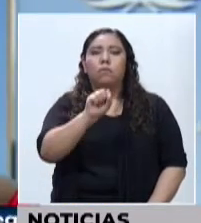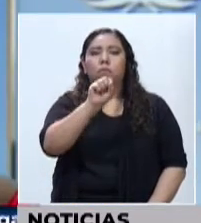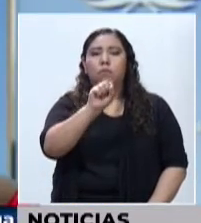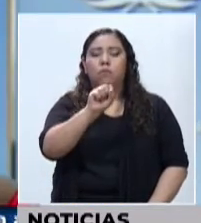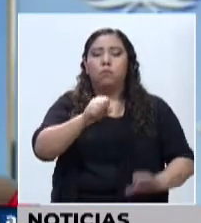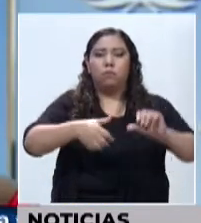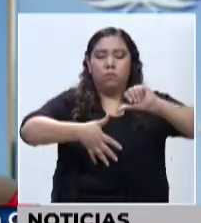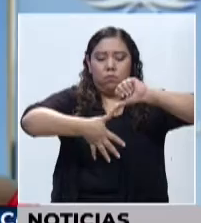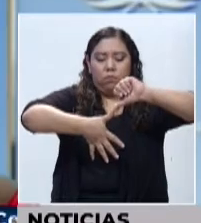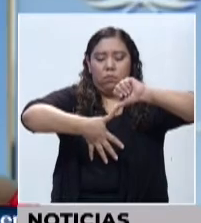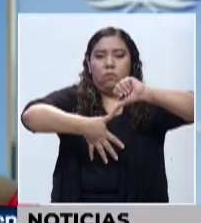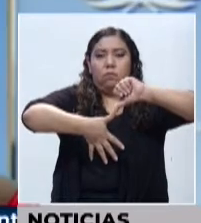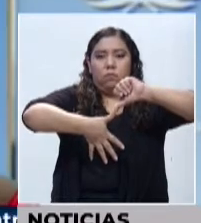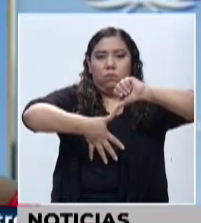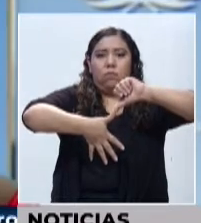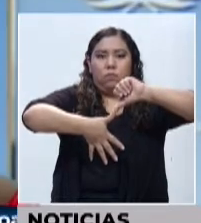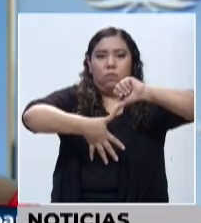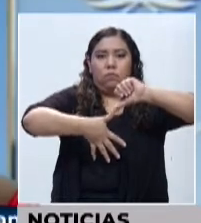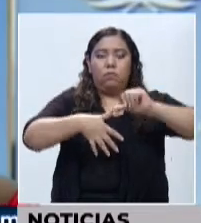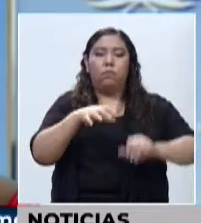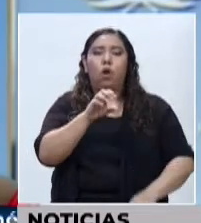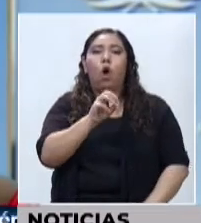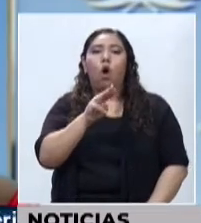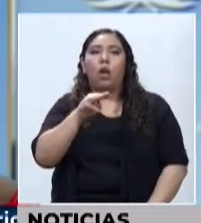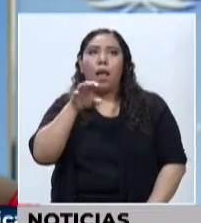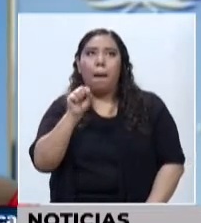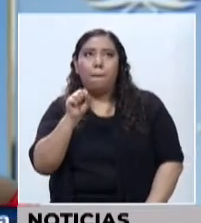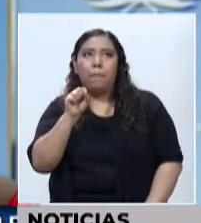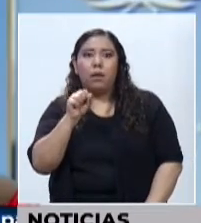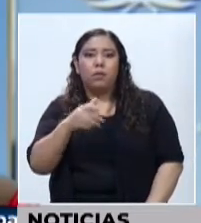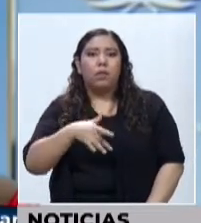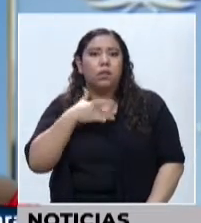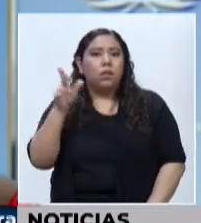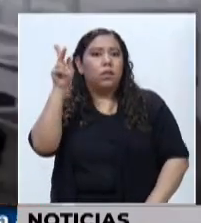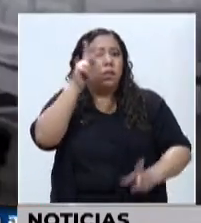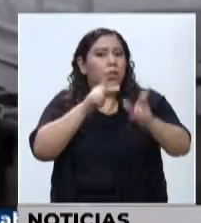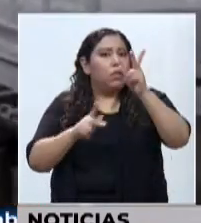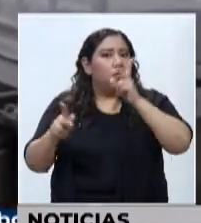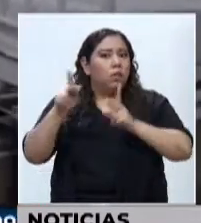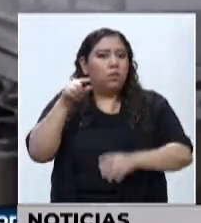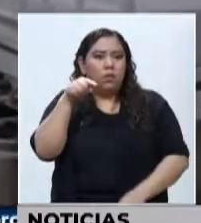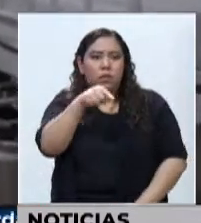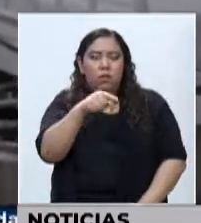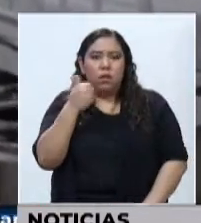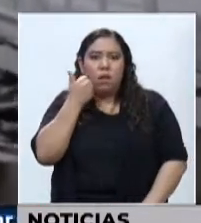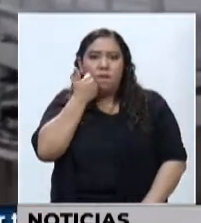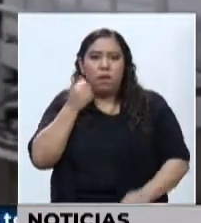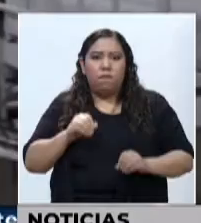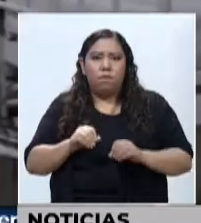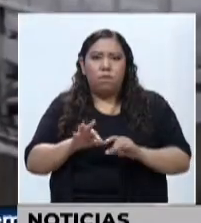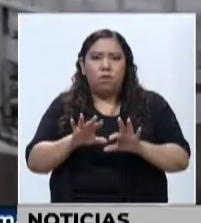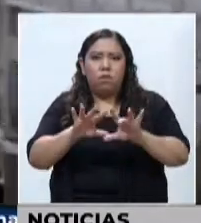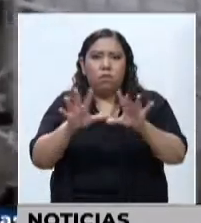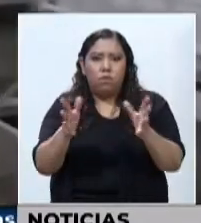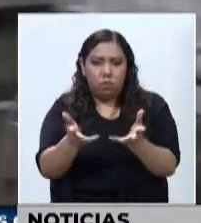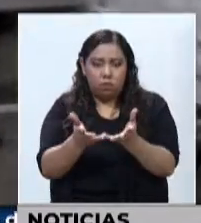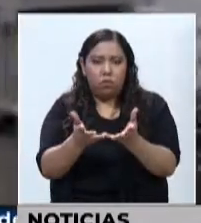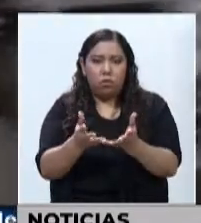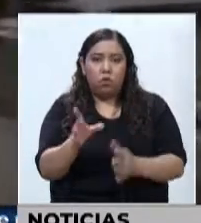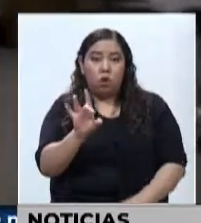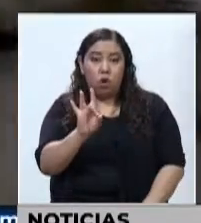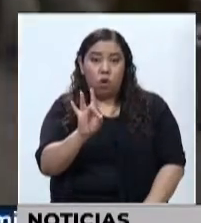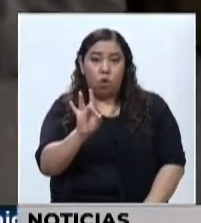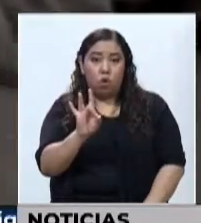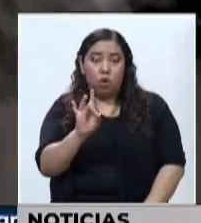autoridades de la Organización Mundial de la Salud, OMS, se sienten preocupadas por la evolución de la pandemia, donde se encuentran 8 de los 10 países